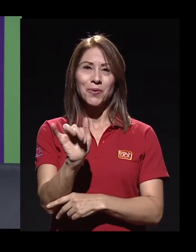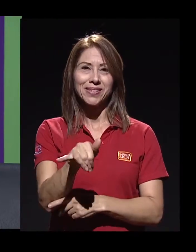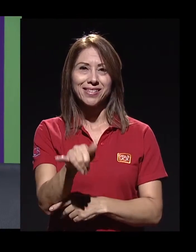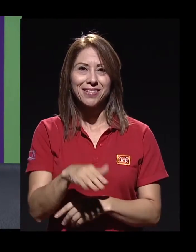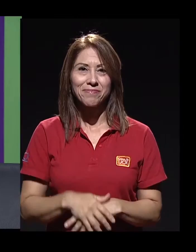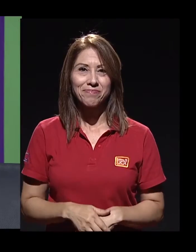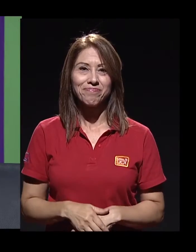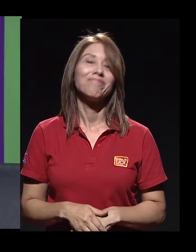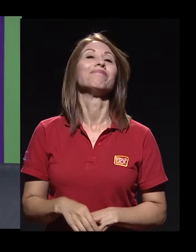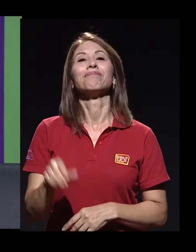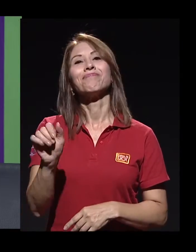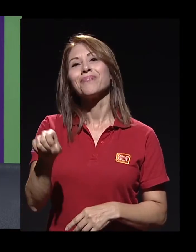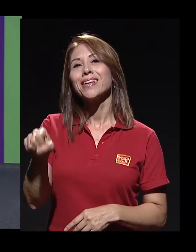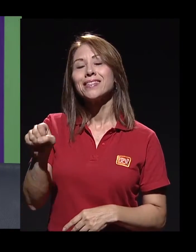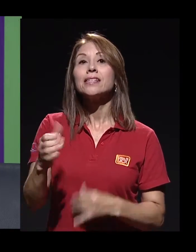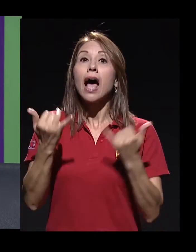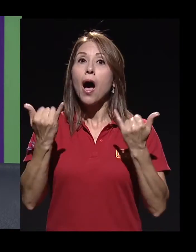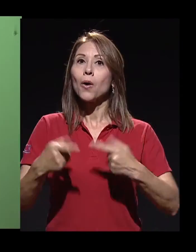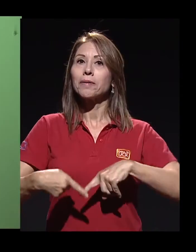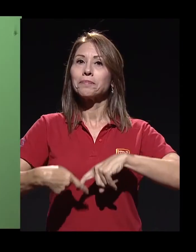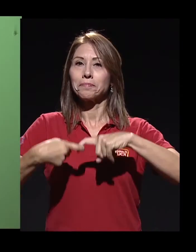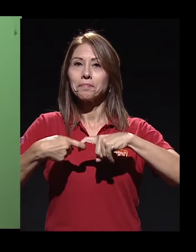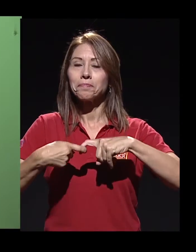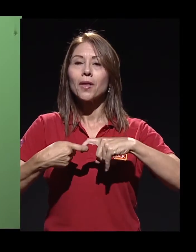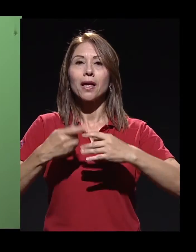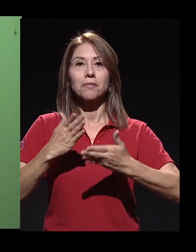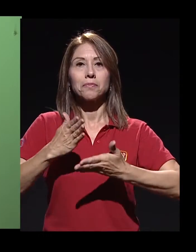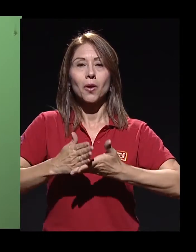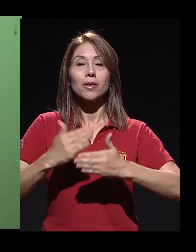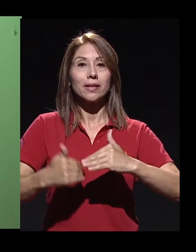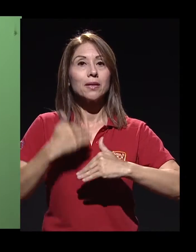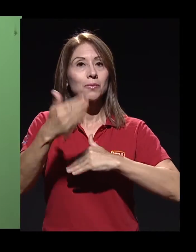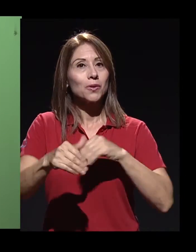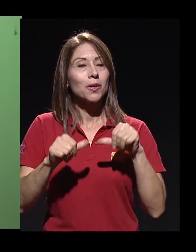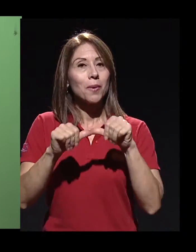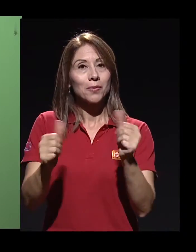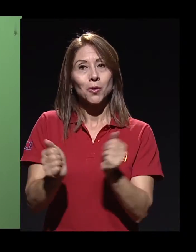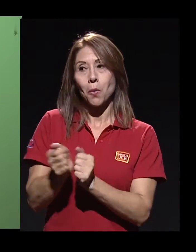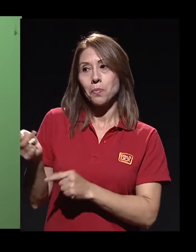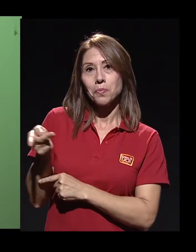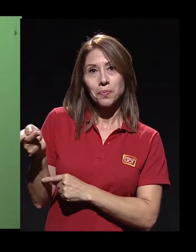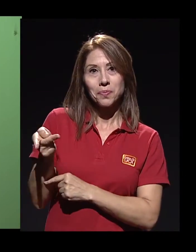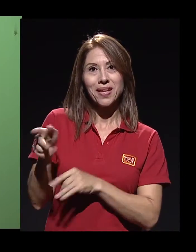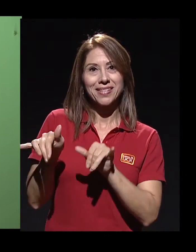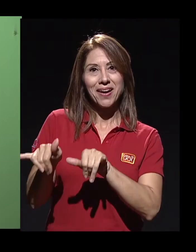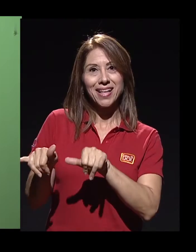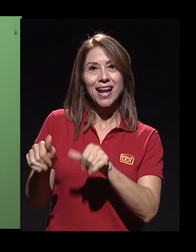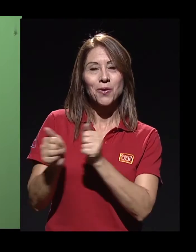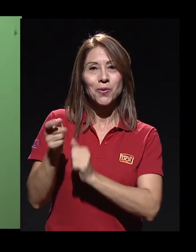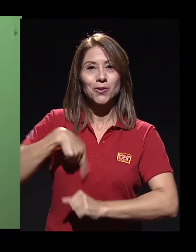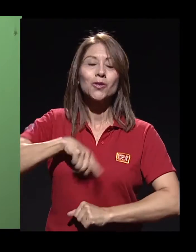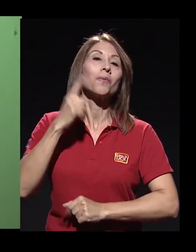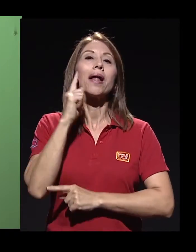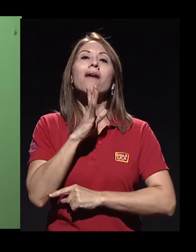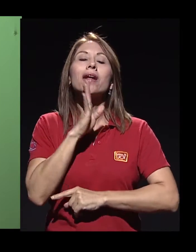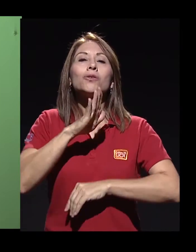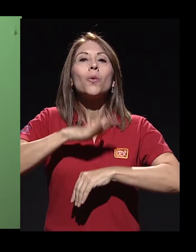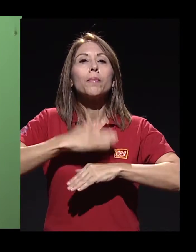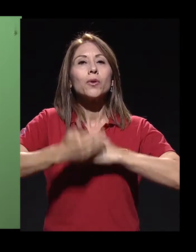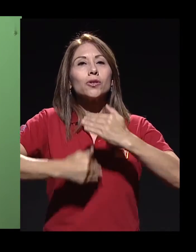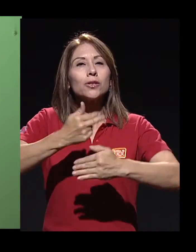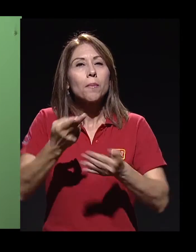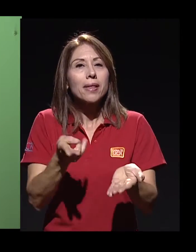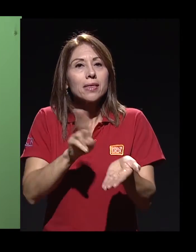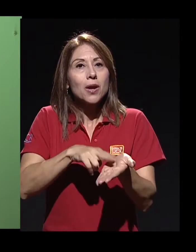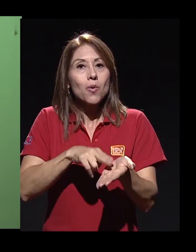Así es, pues vamos a hacer una pausa por el momento para ir a un corte, pero cuando regresemos nuestras invitadas se van a quedar acá con nosotros para hablar del